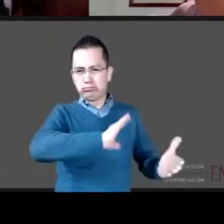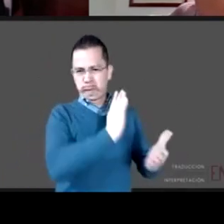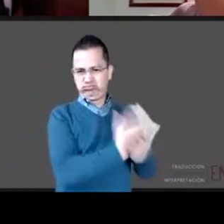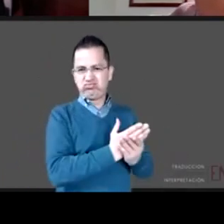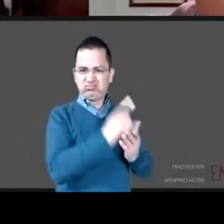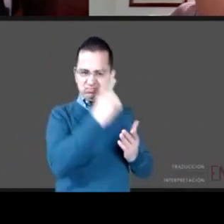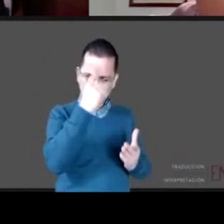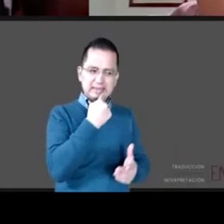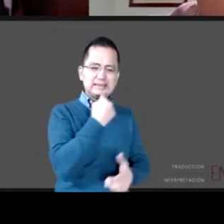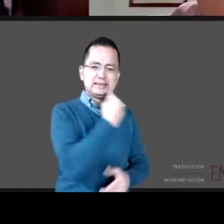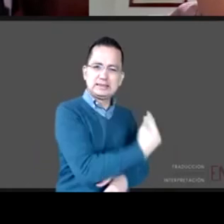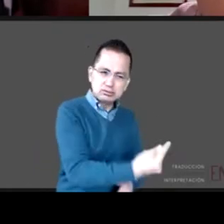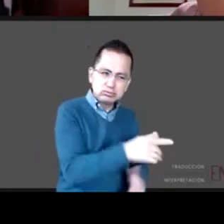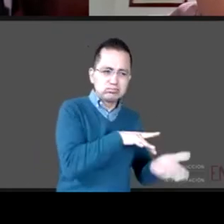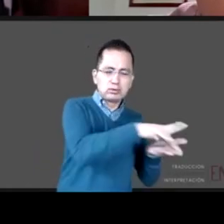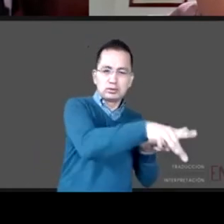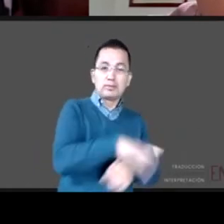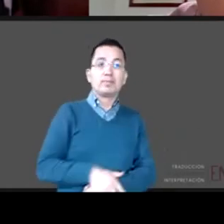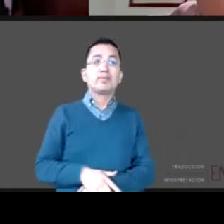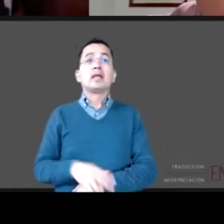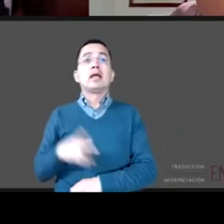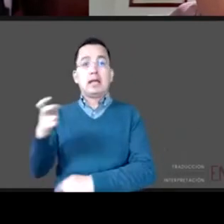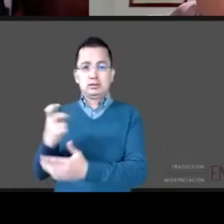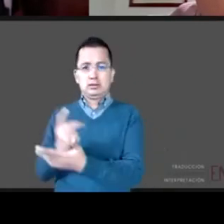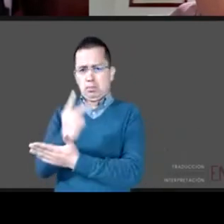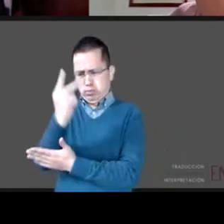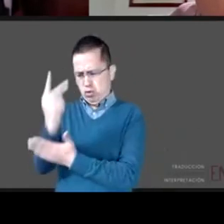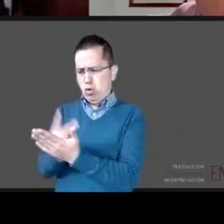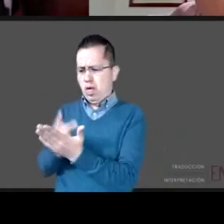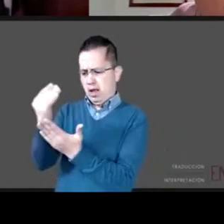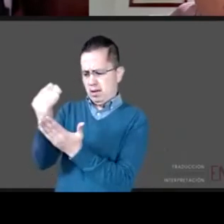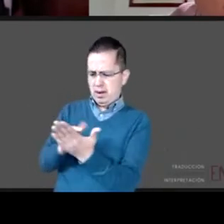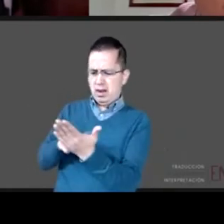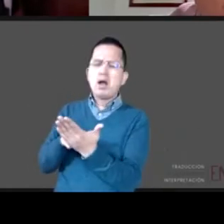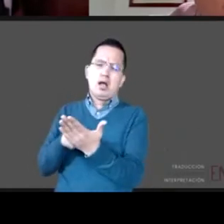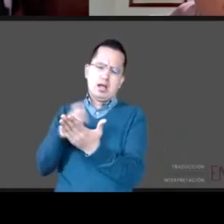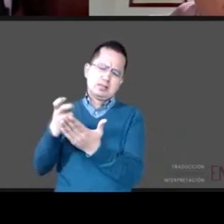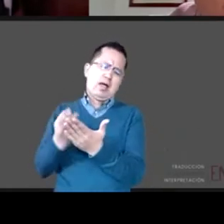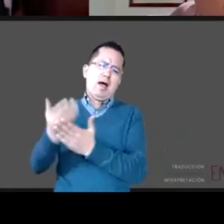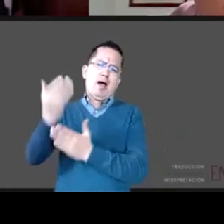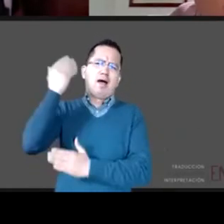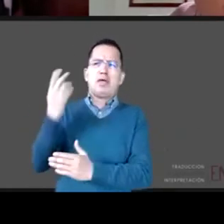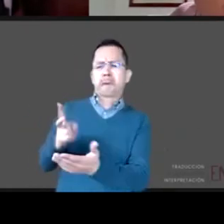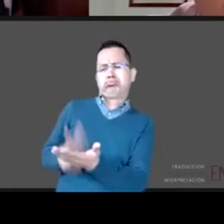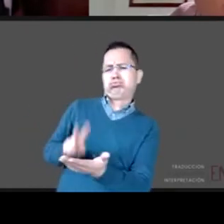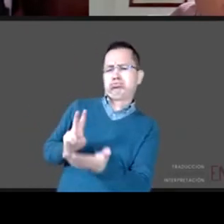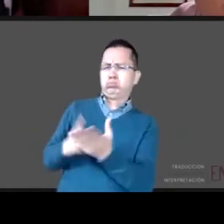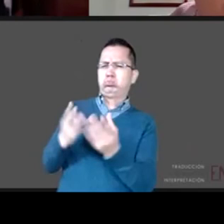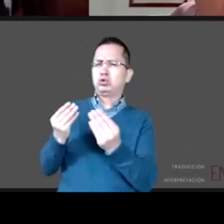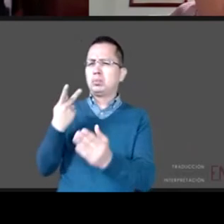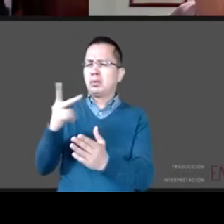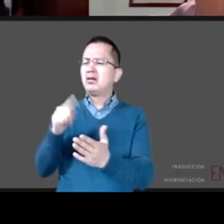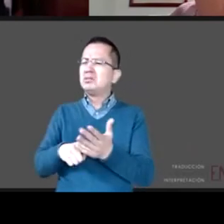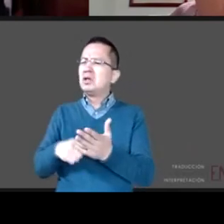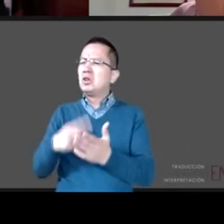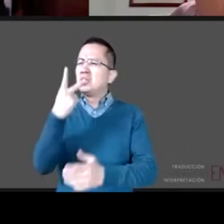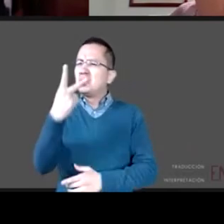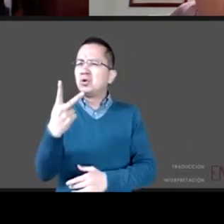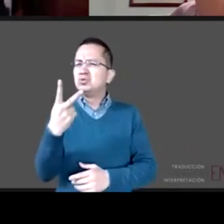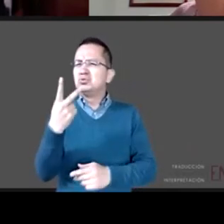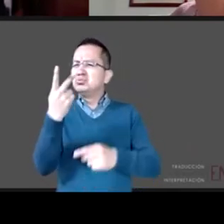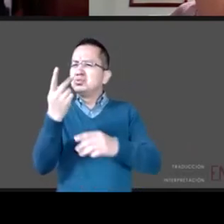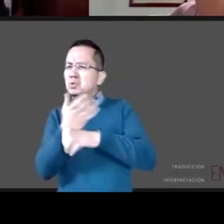programa que sin duda tuvo como todos los programas en su momento una gran valoración tuvo dos supuestos que no se cumplieron primero